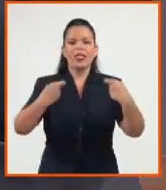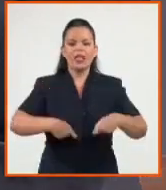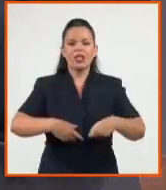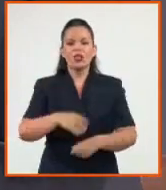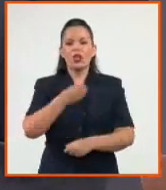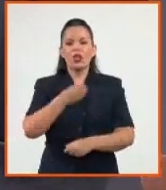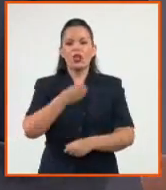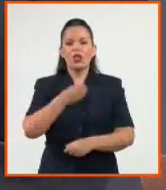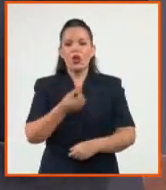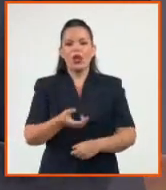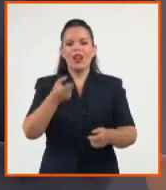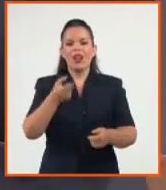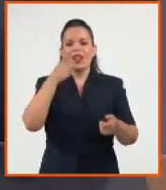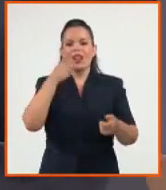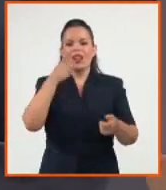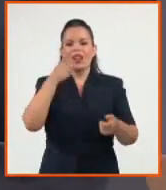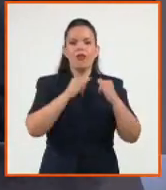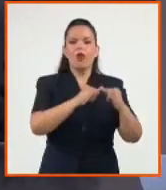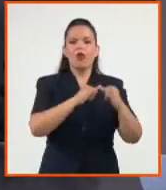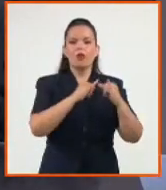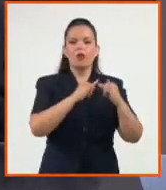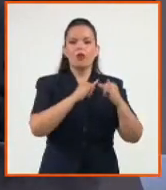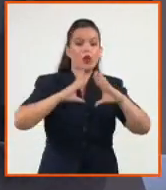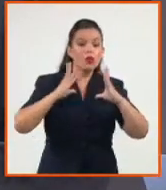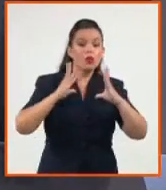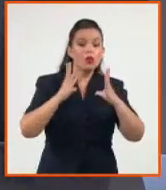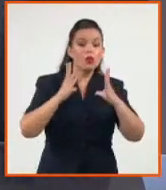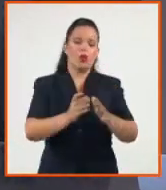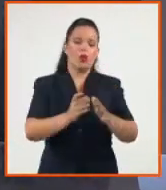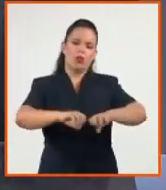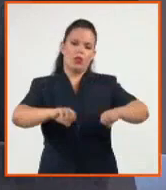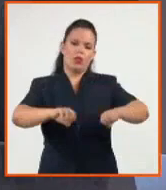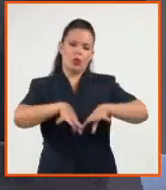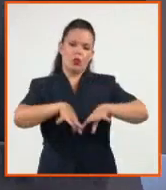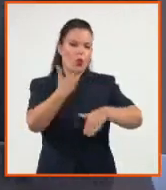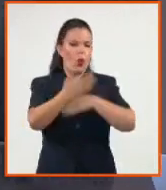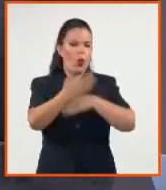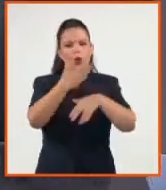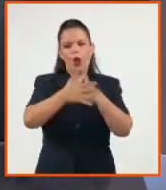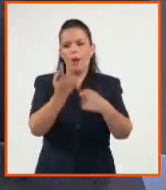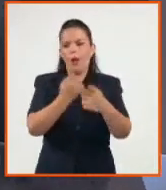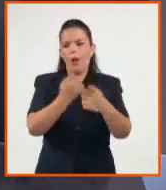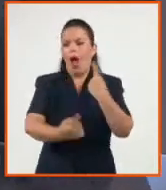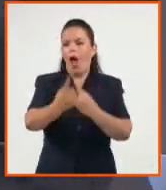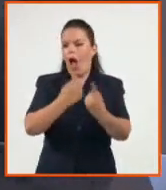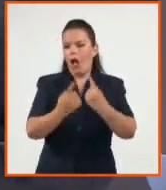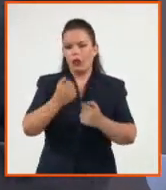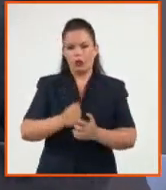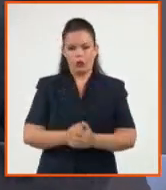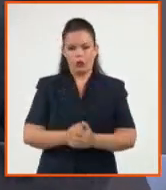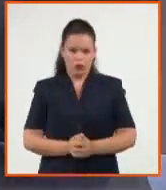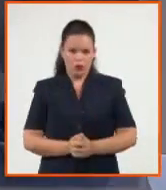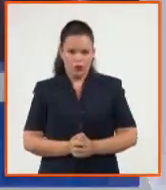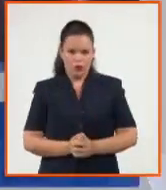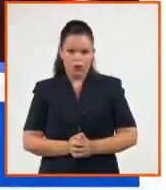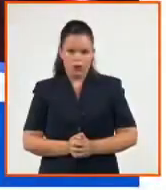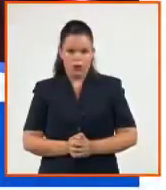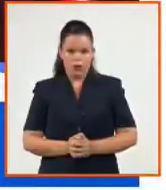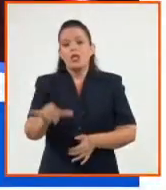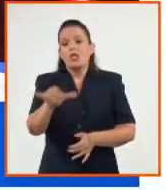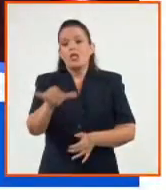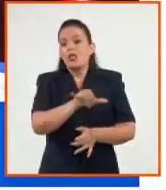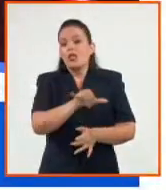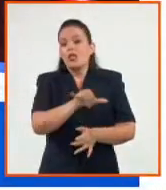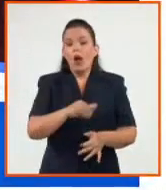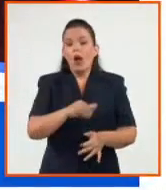cualquier incidente de ciberseguridad y a la vez le ofrece protección a estas personas naturales. Esos